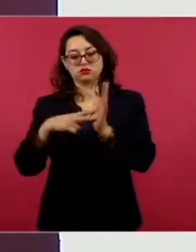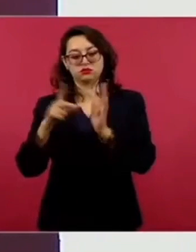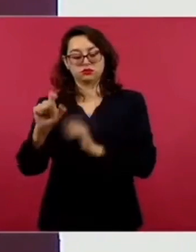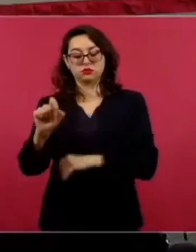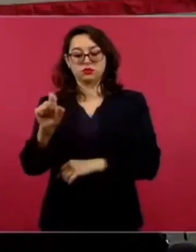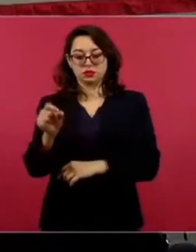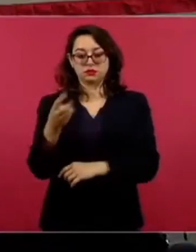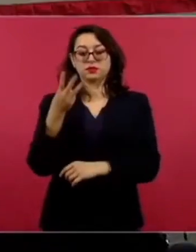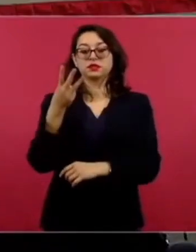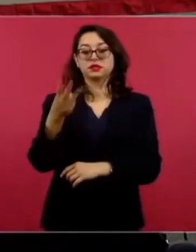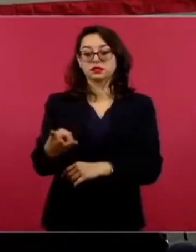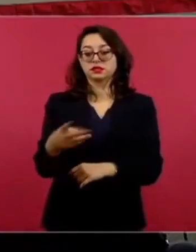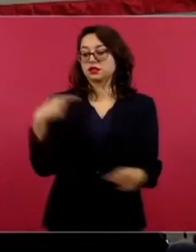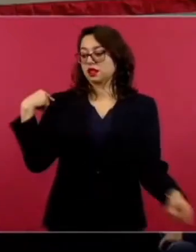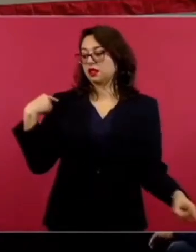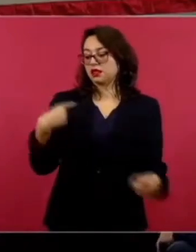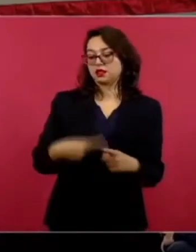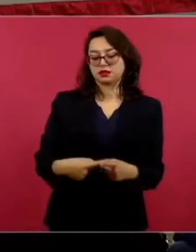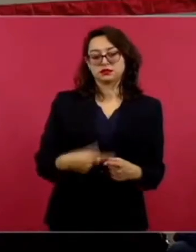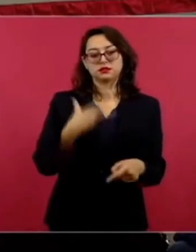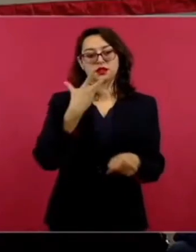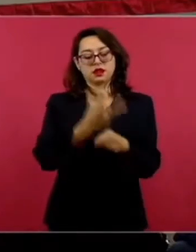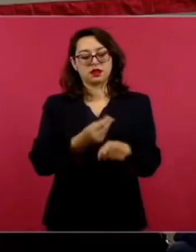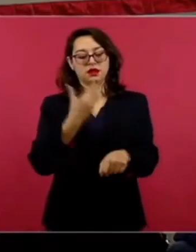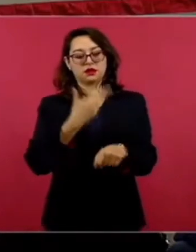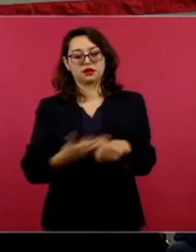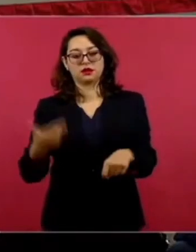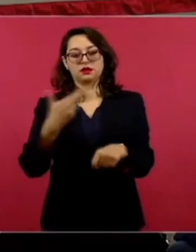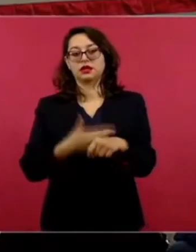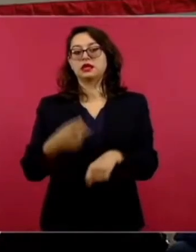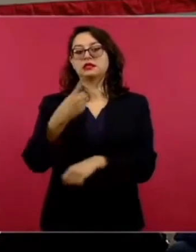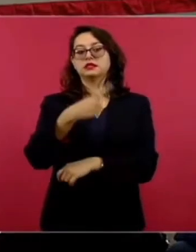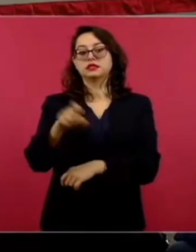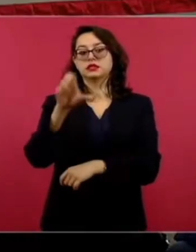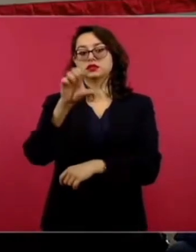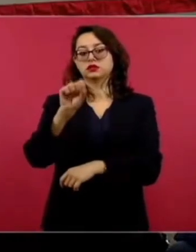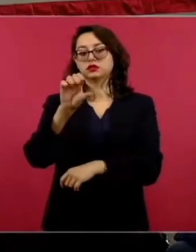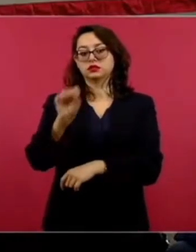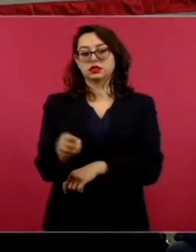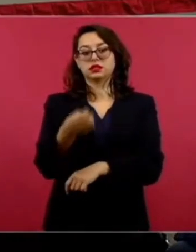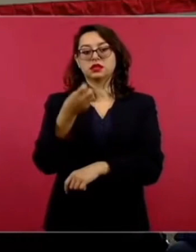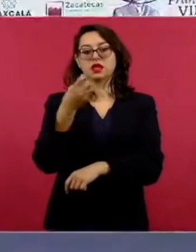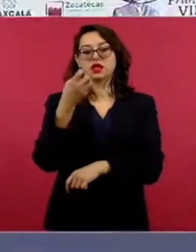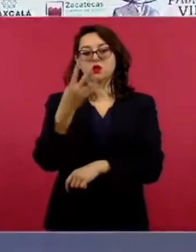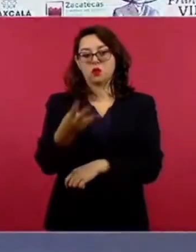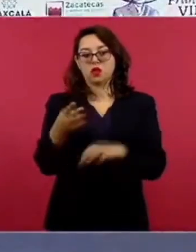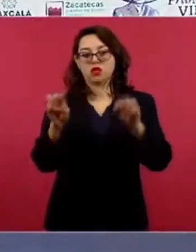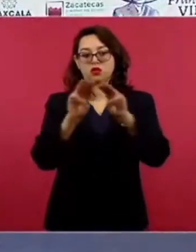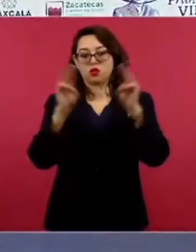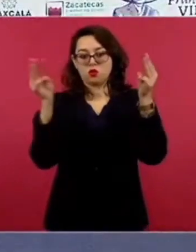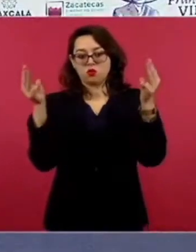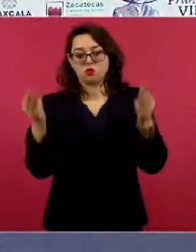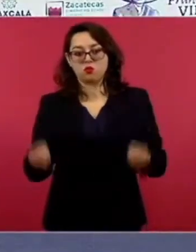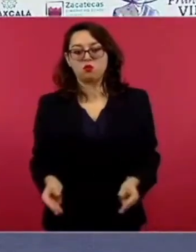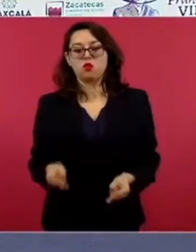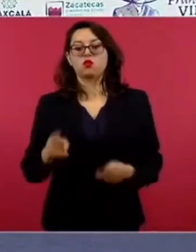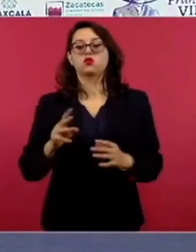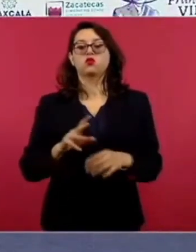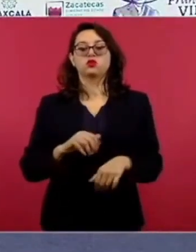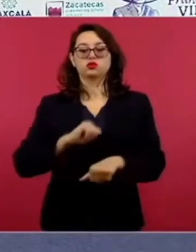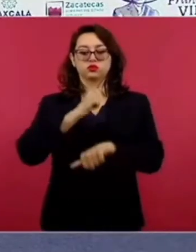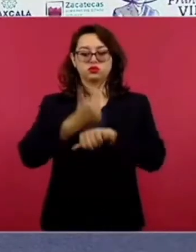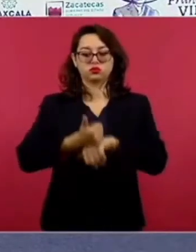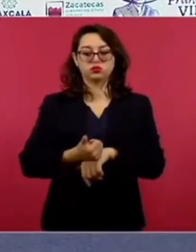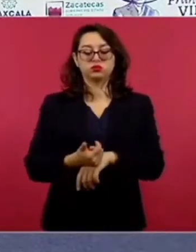esta semana están instalados 164 módulos y se lleva un total